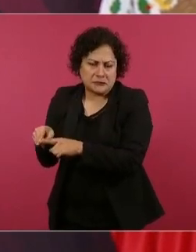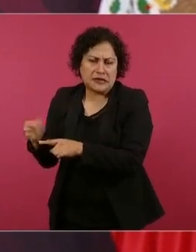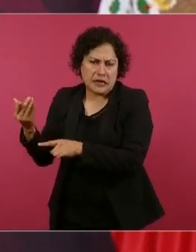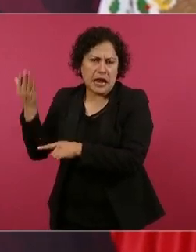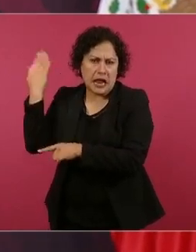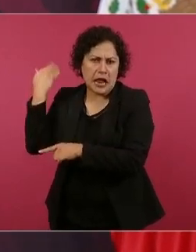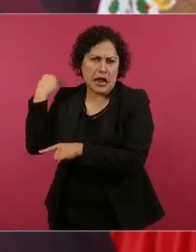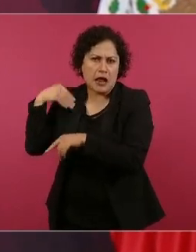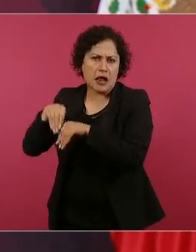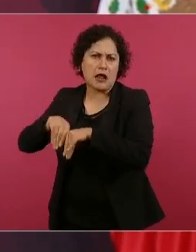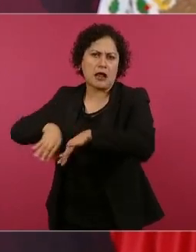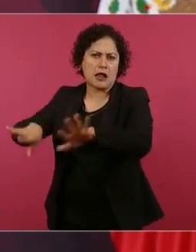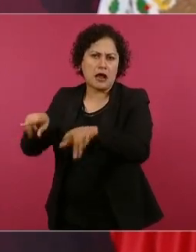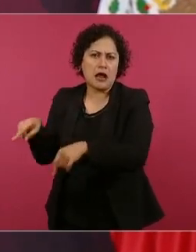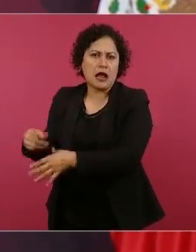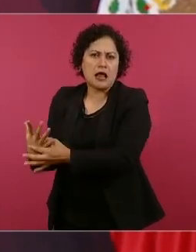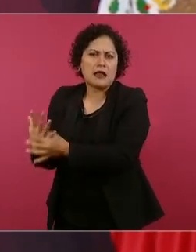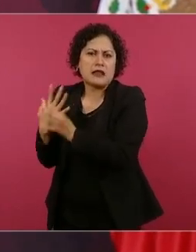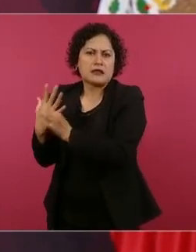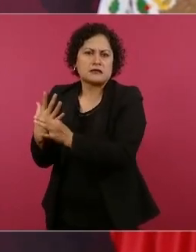era un peligro para México.